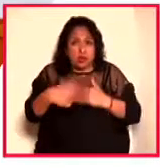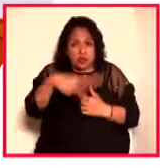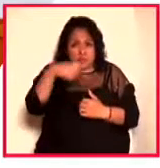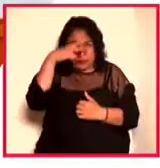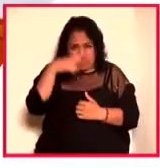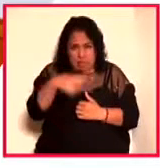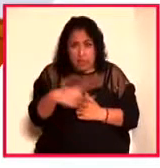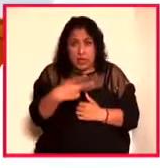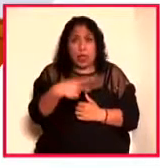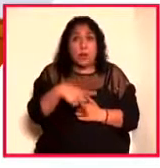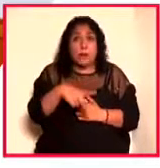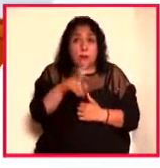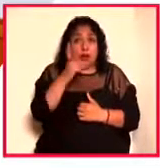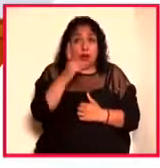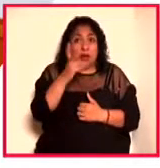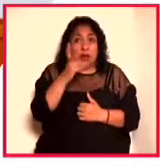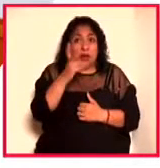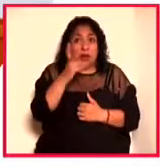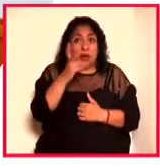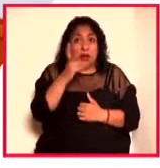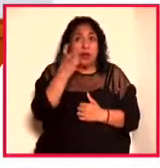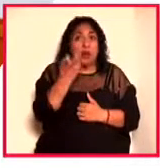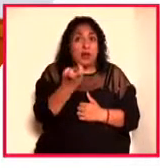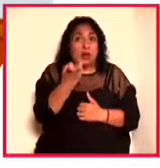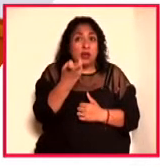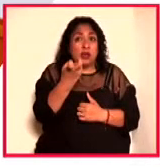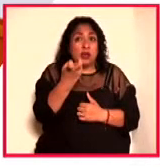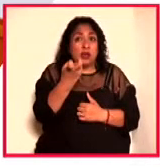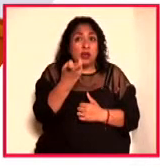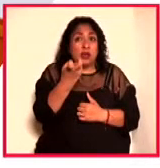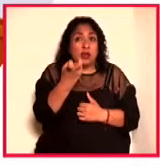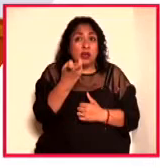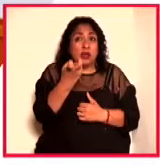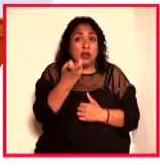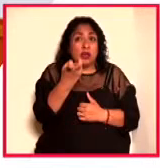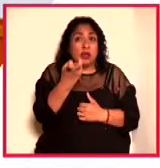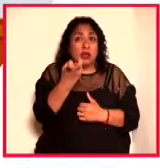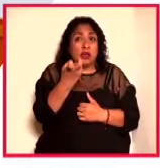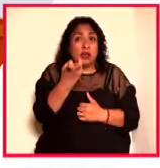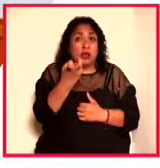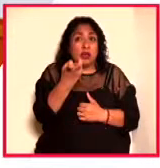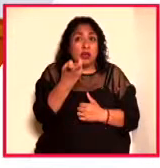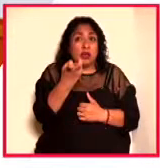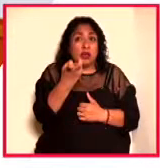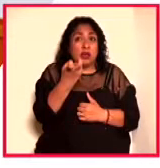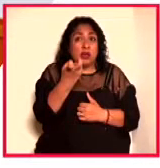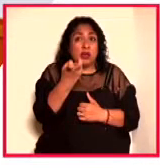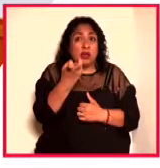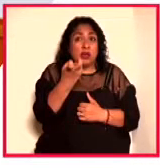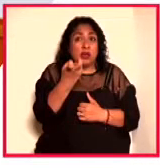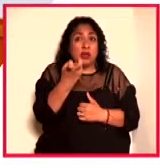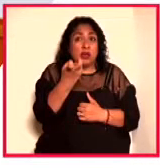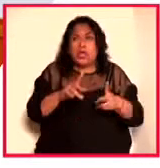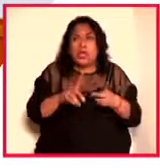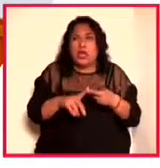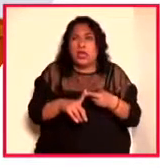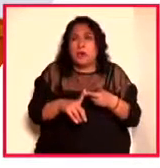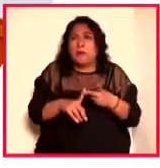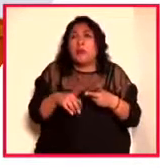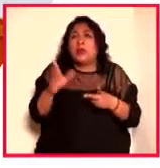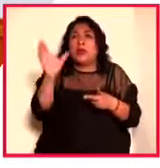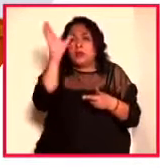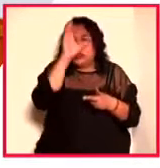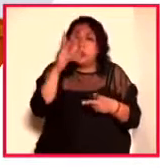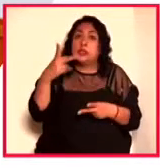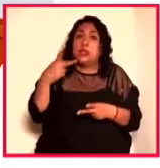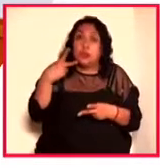padres fundadores. A diferencia de lo que pasa en la biología, en ciencia política, en historia, en cultura,